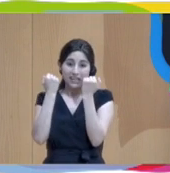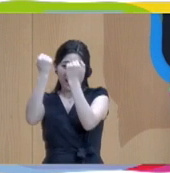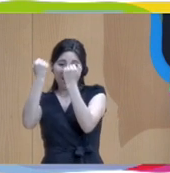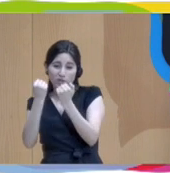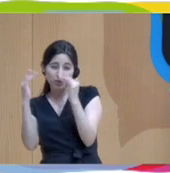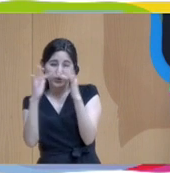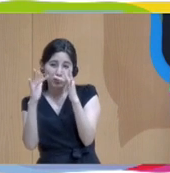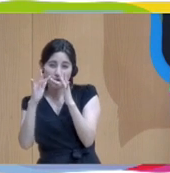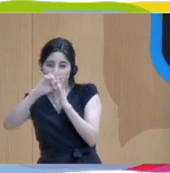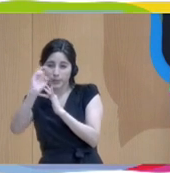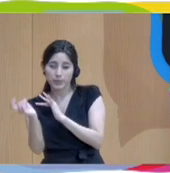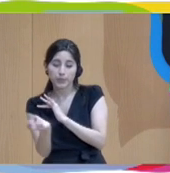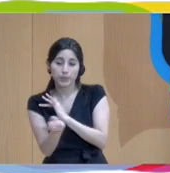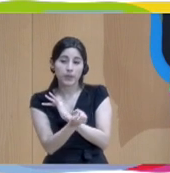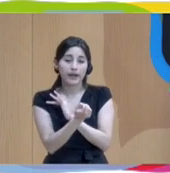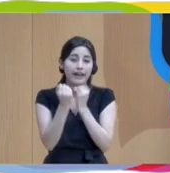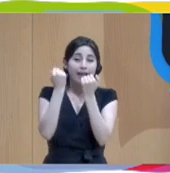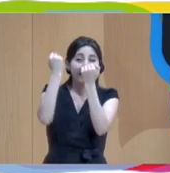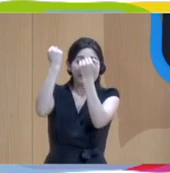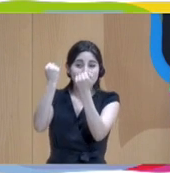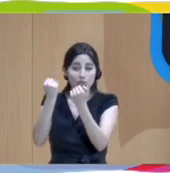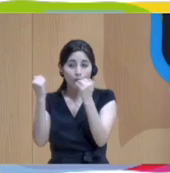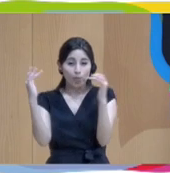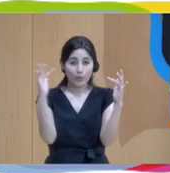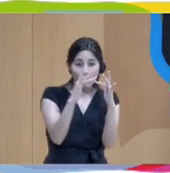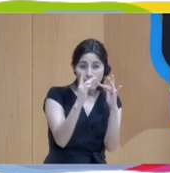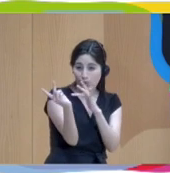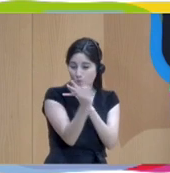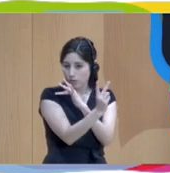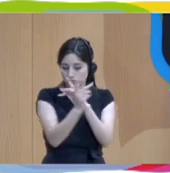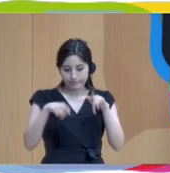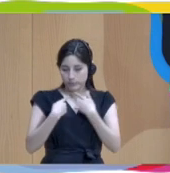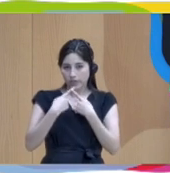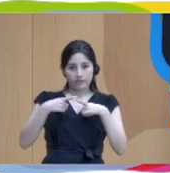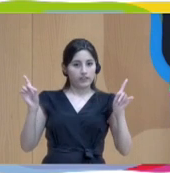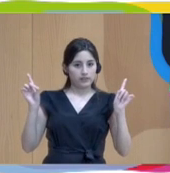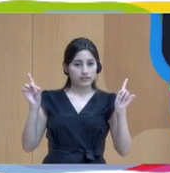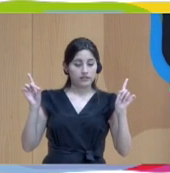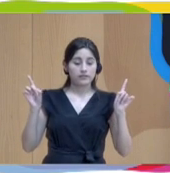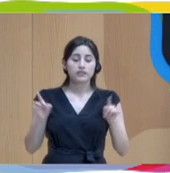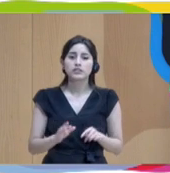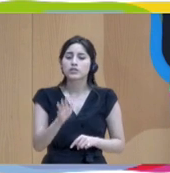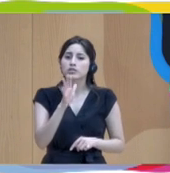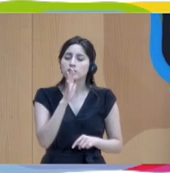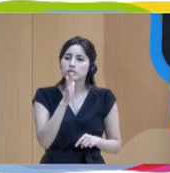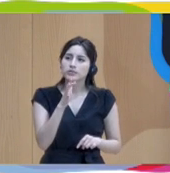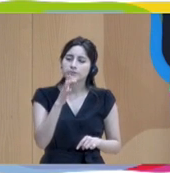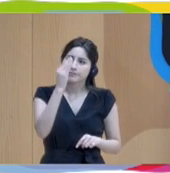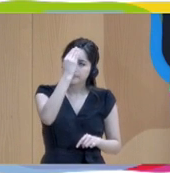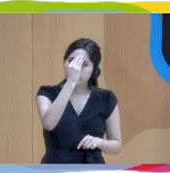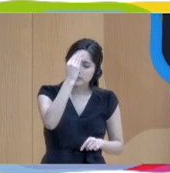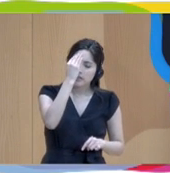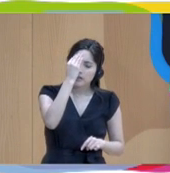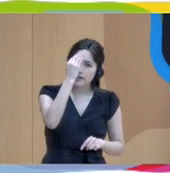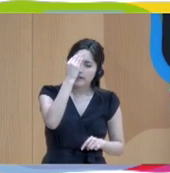y de relaciones entre ellas muy diferentes a las nuestras. Y me venía un poco la cuestión de cómo o en qué medida